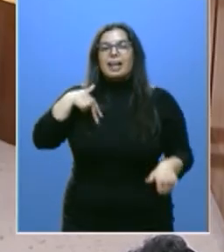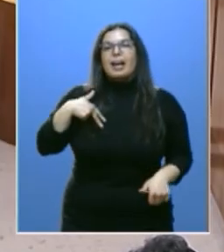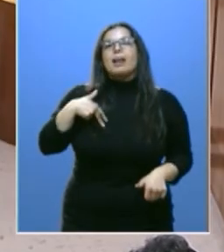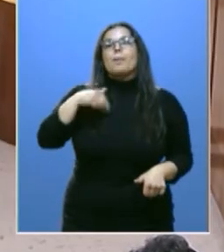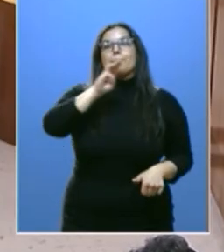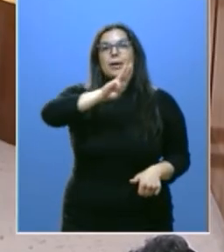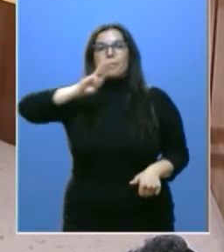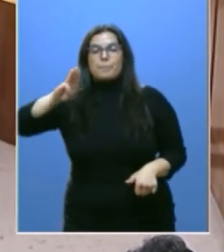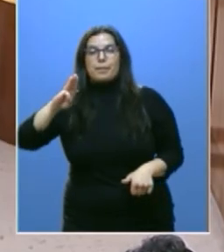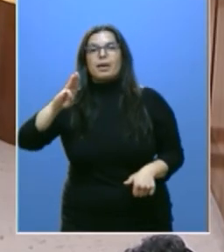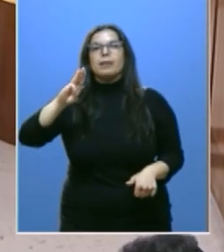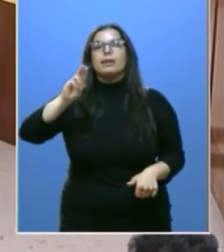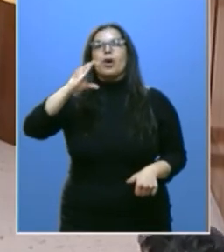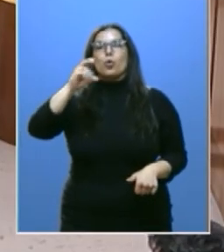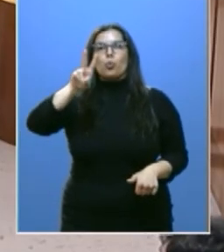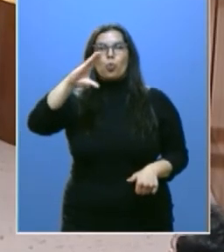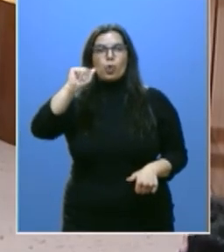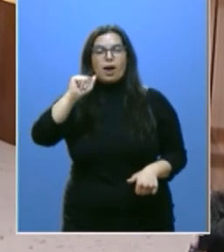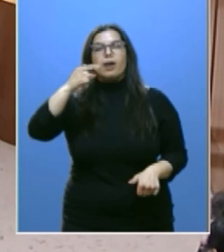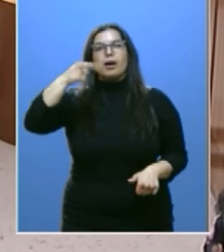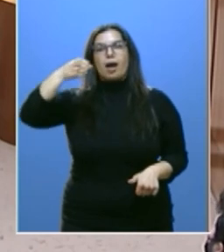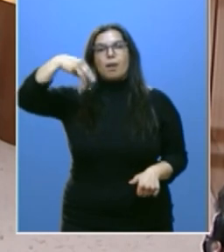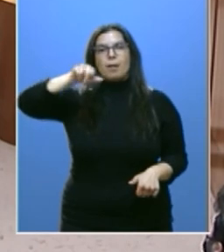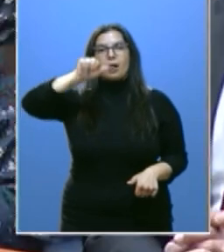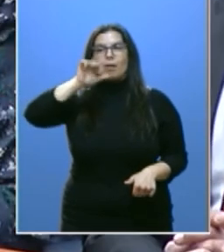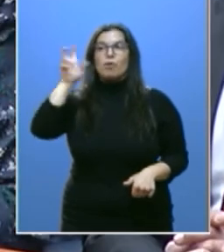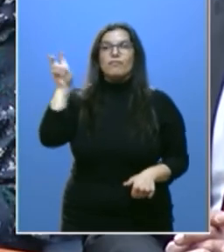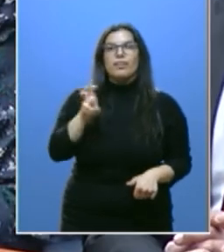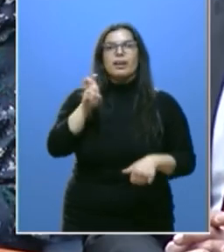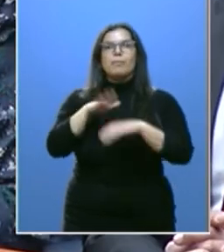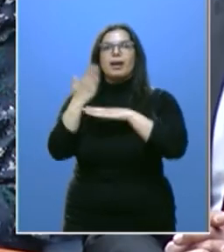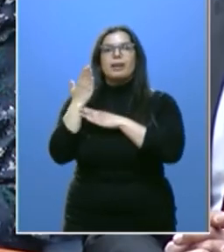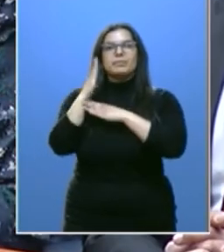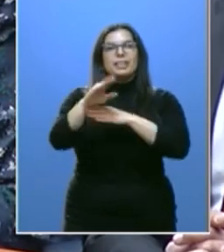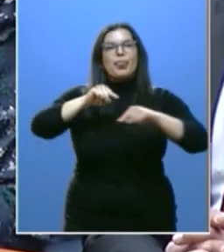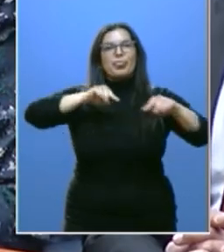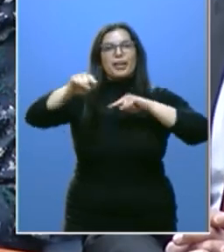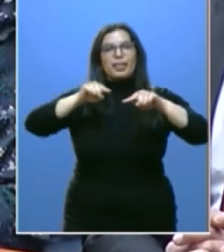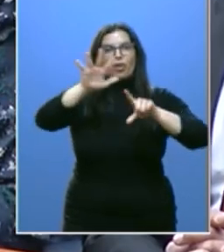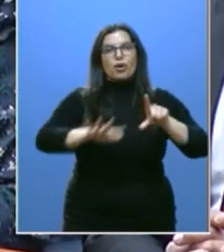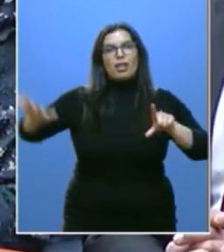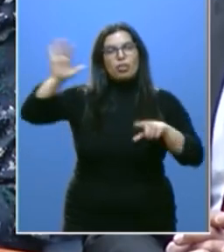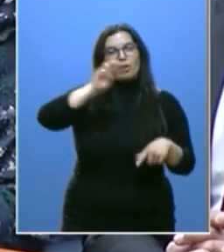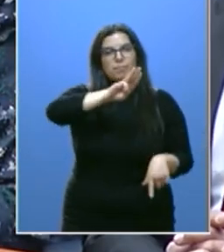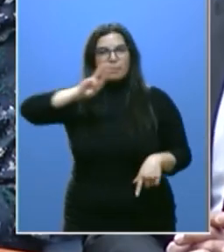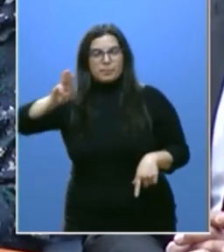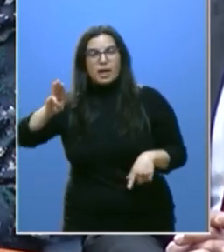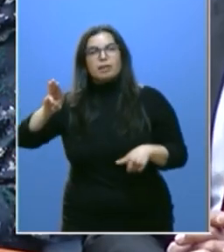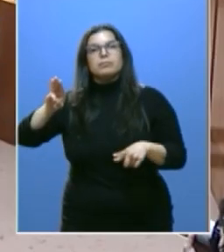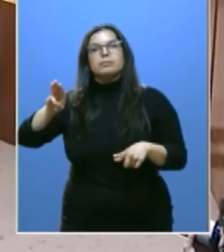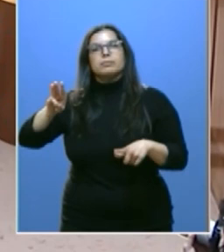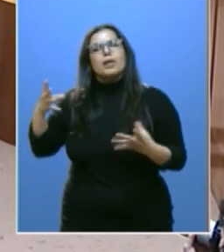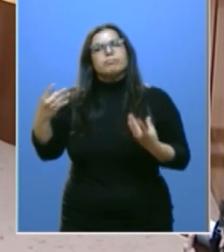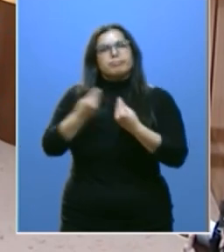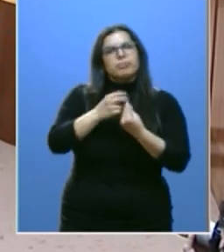Popular, a Cuca Gamarra, por estar aquí representando a la dirección nacional del partido, acompañado por